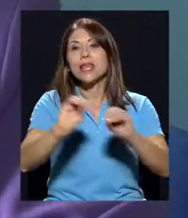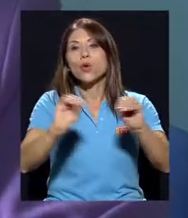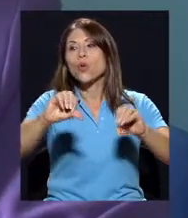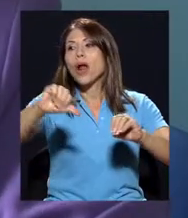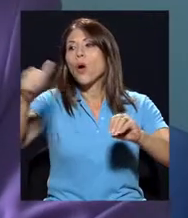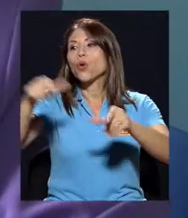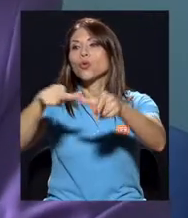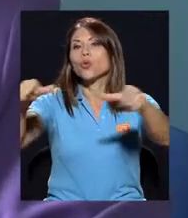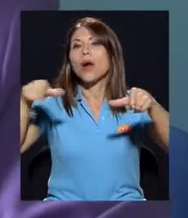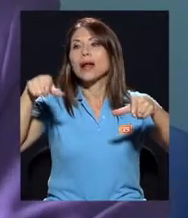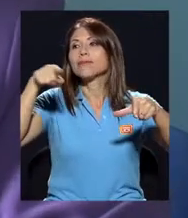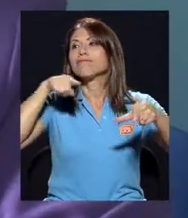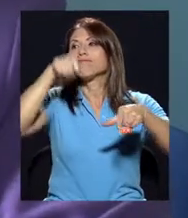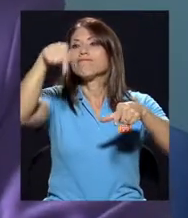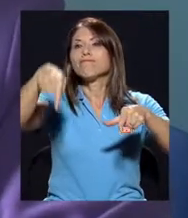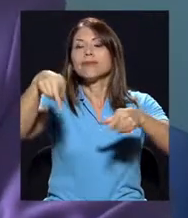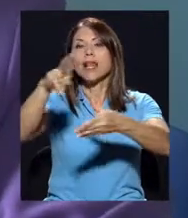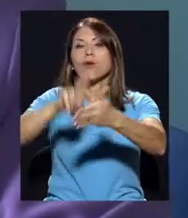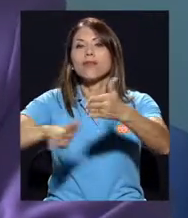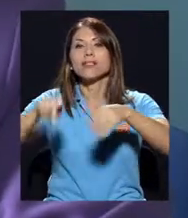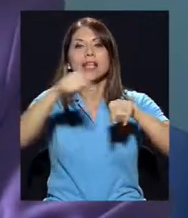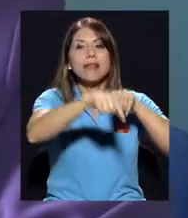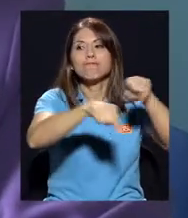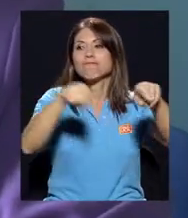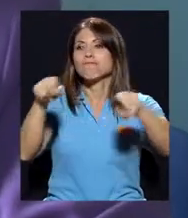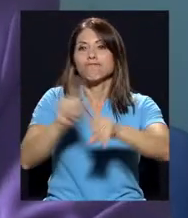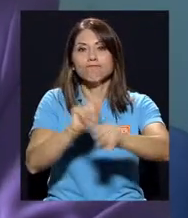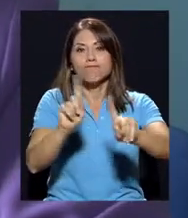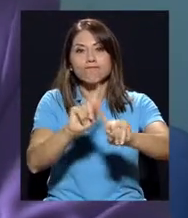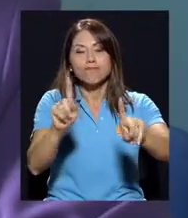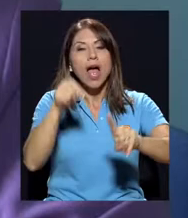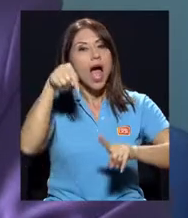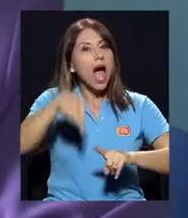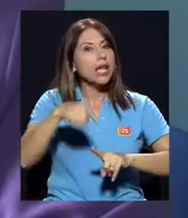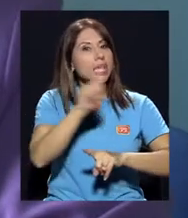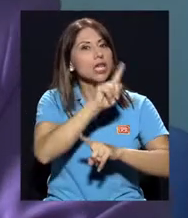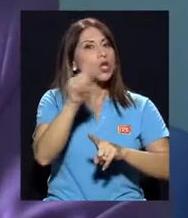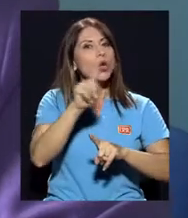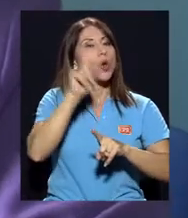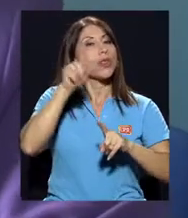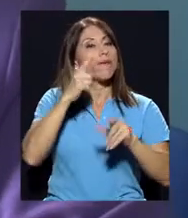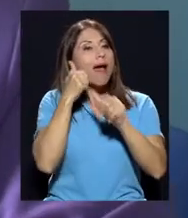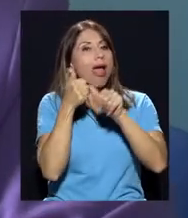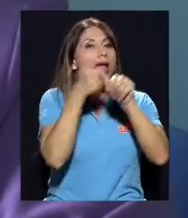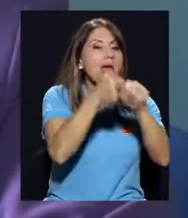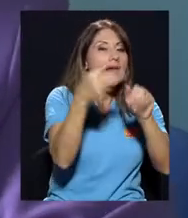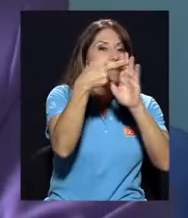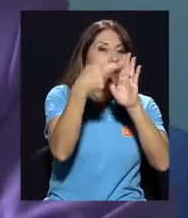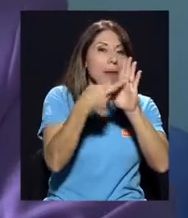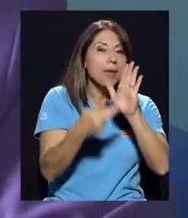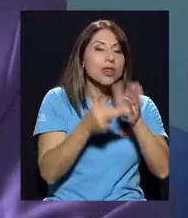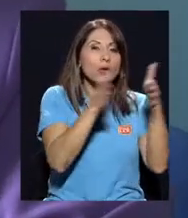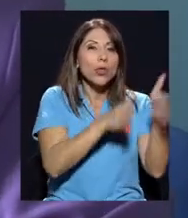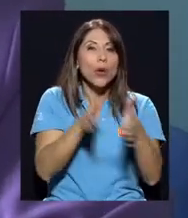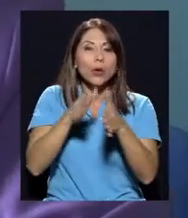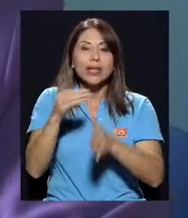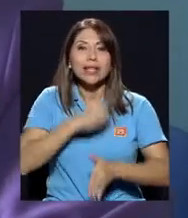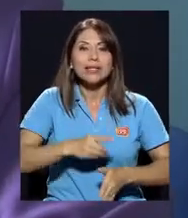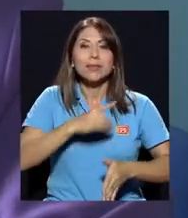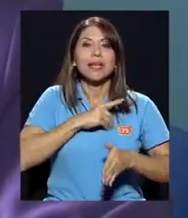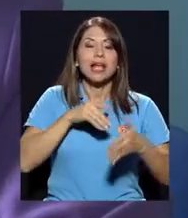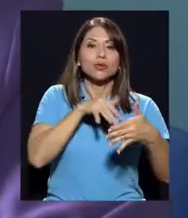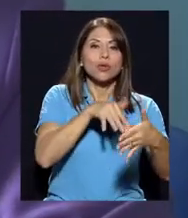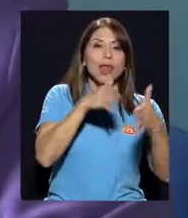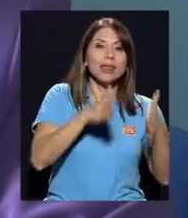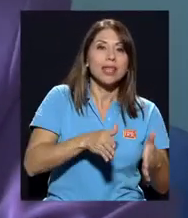universitaria. Aquí no rige ni el reglamento de orden y disciplina estudiantil, ni el reglamento de orden